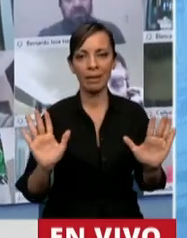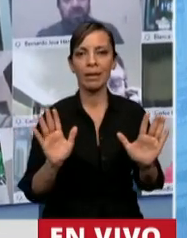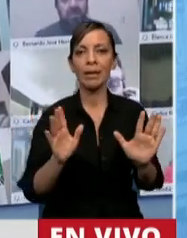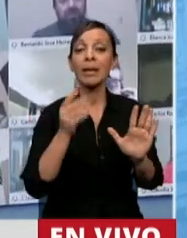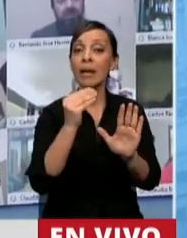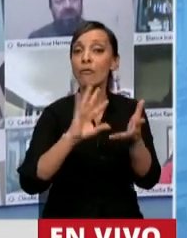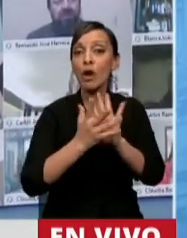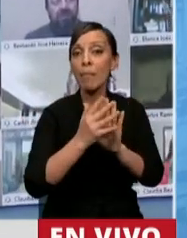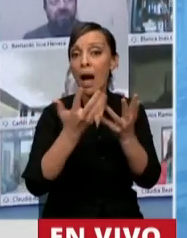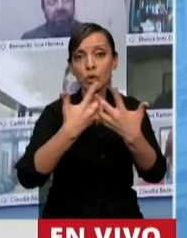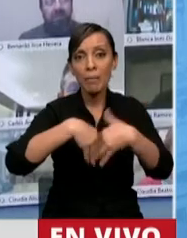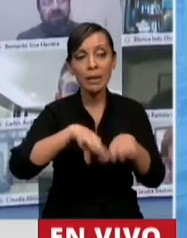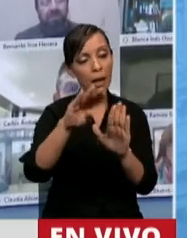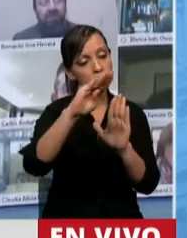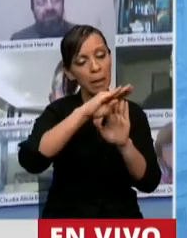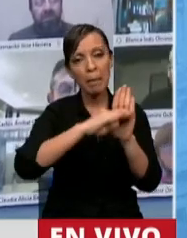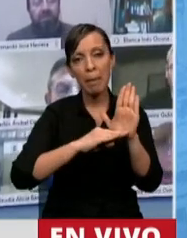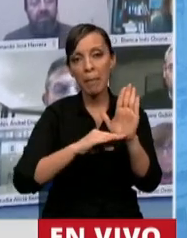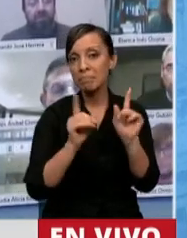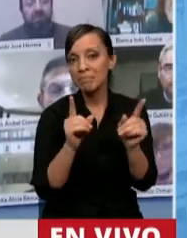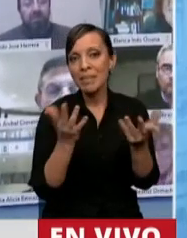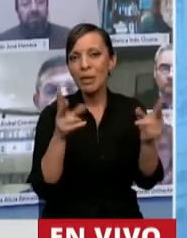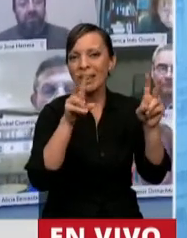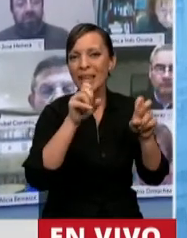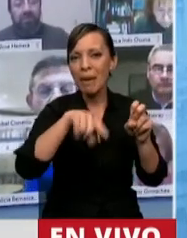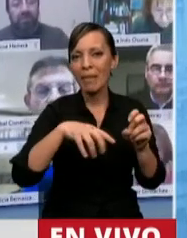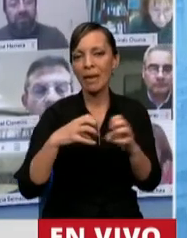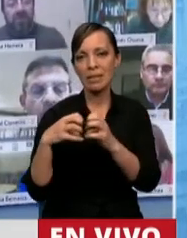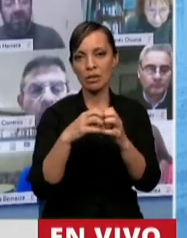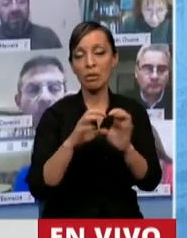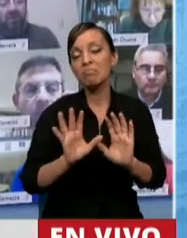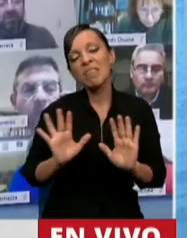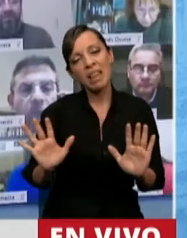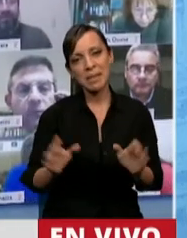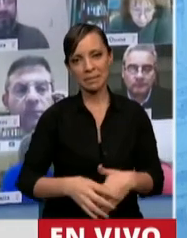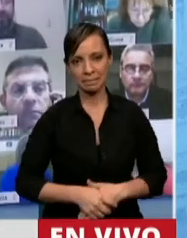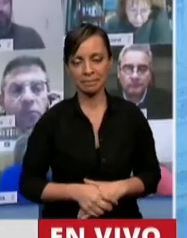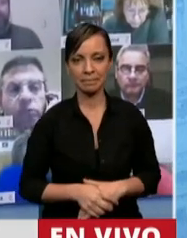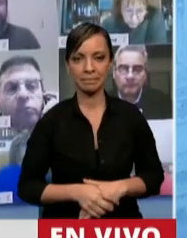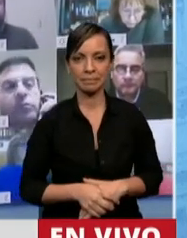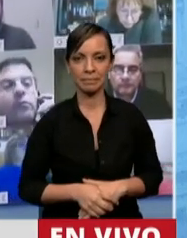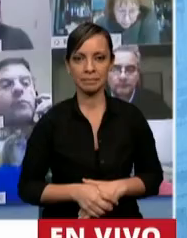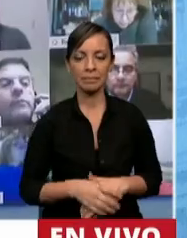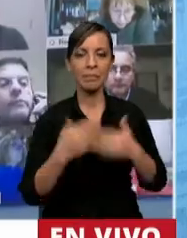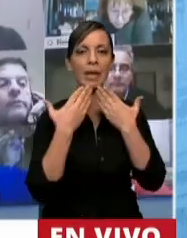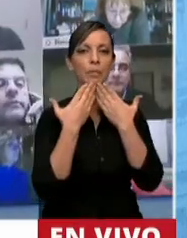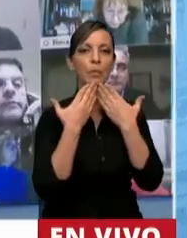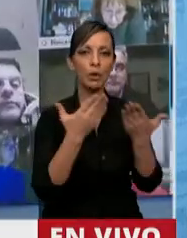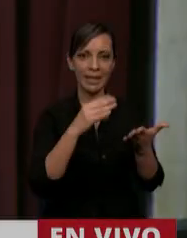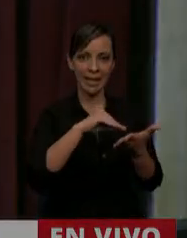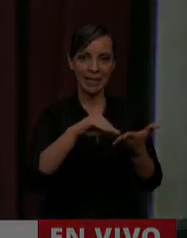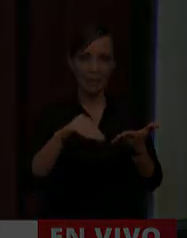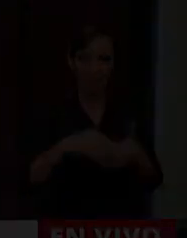técnicamente en forma correcta a esta Cámara de Diputados. Nada más, presidente. Gracias, diputado.